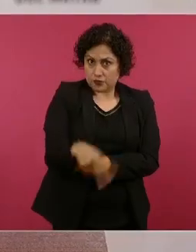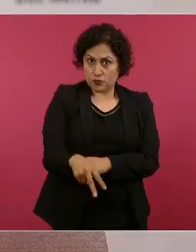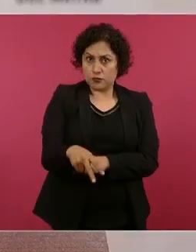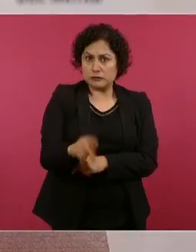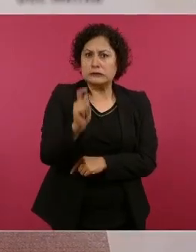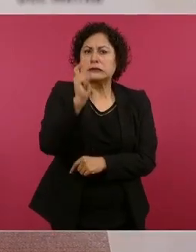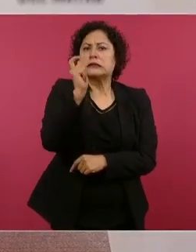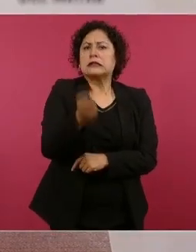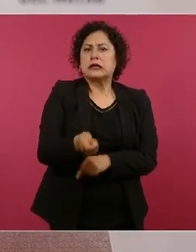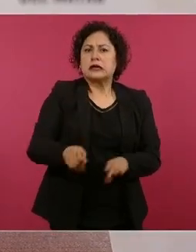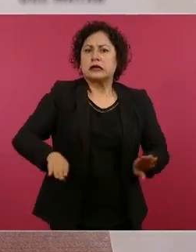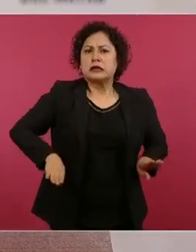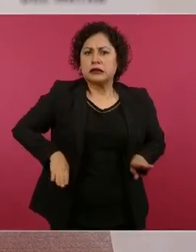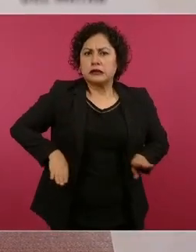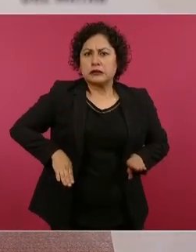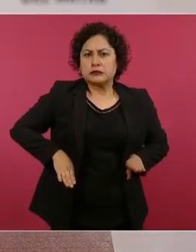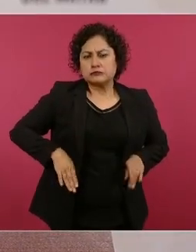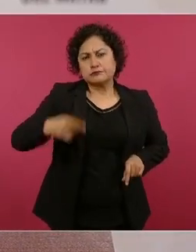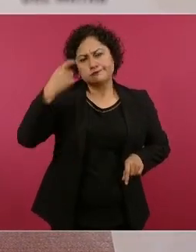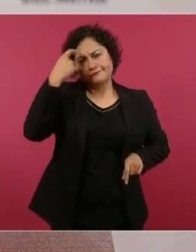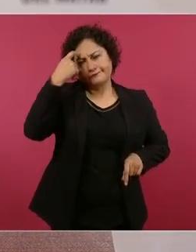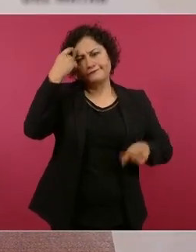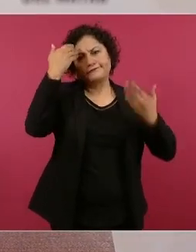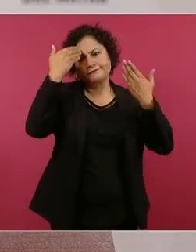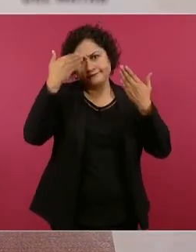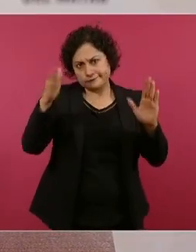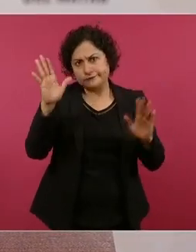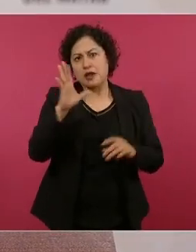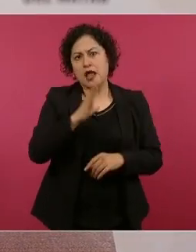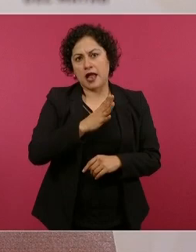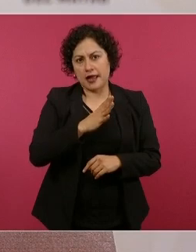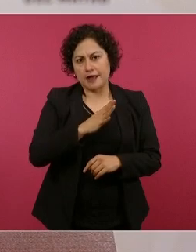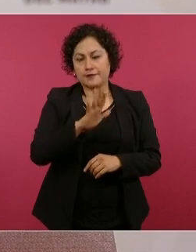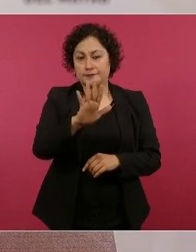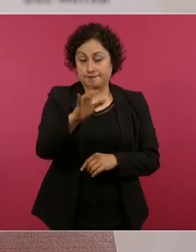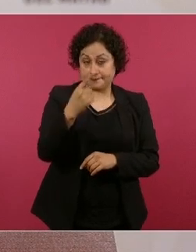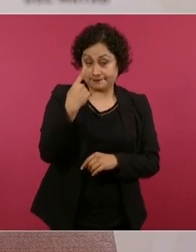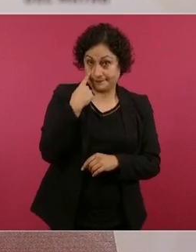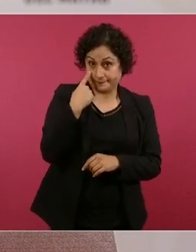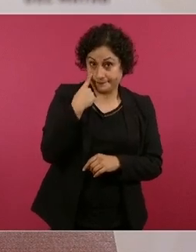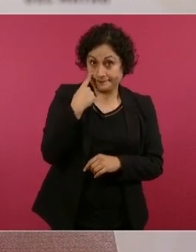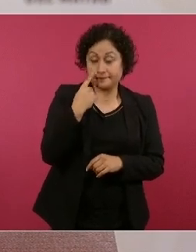resulta que el cardenal de